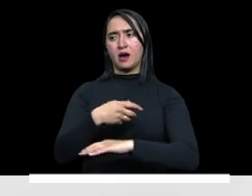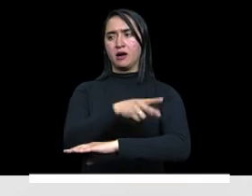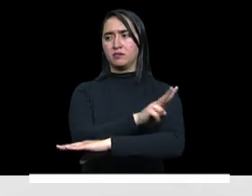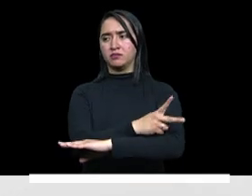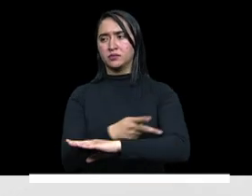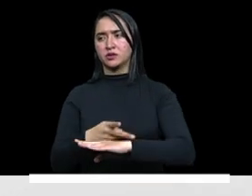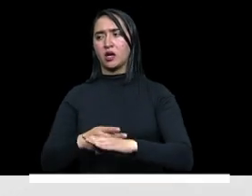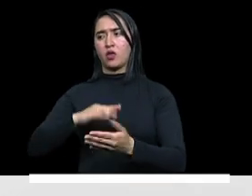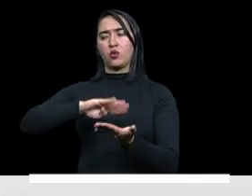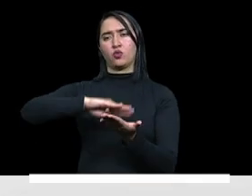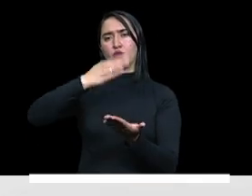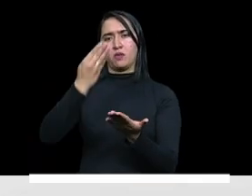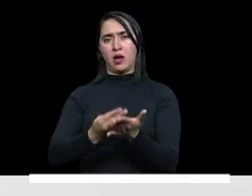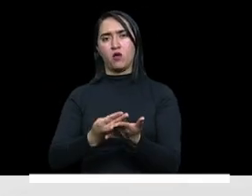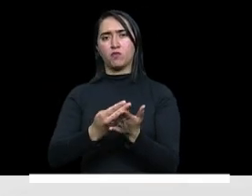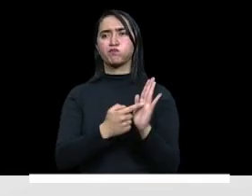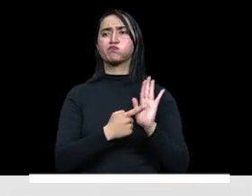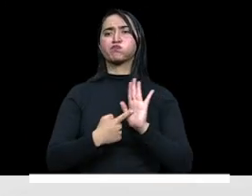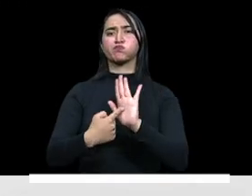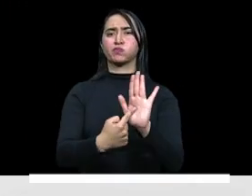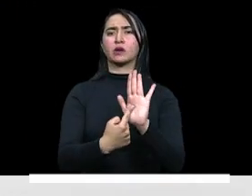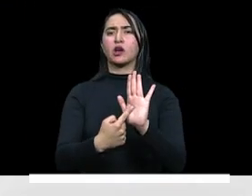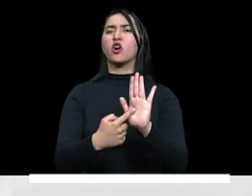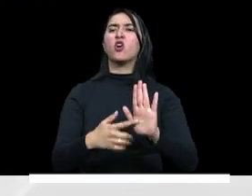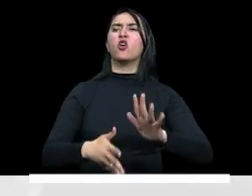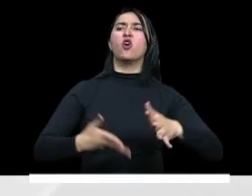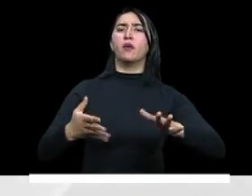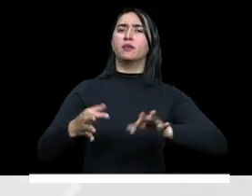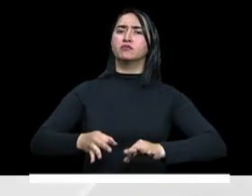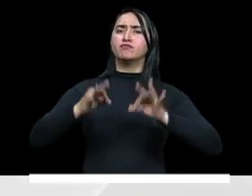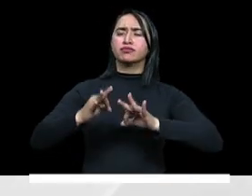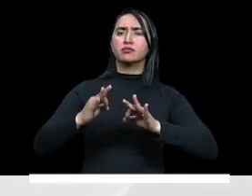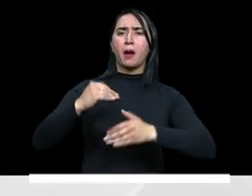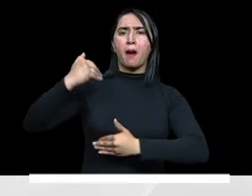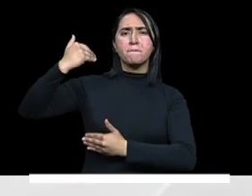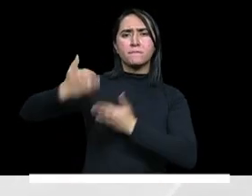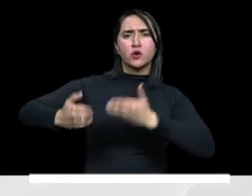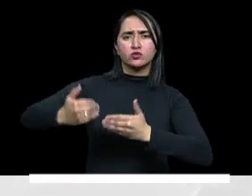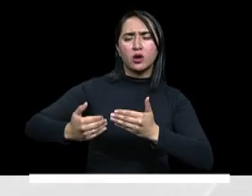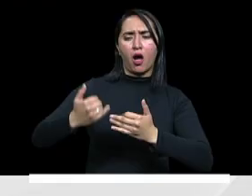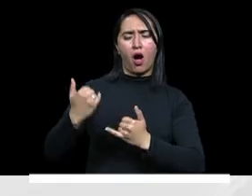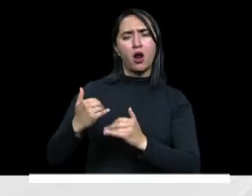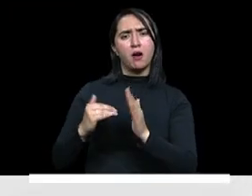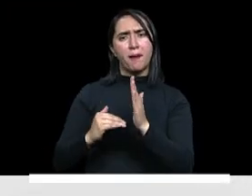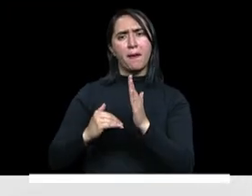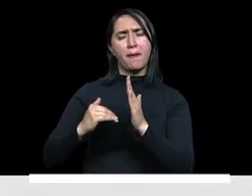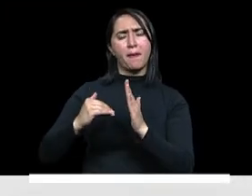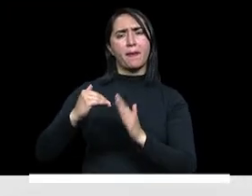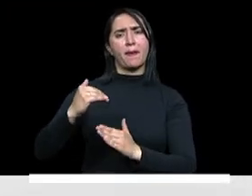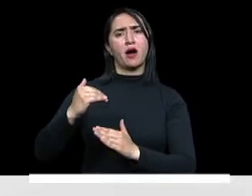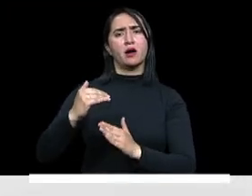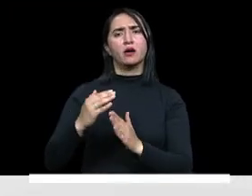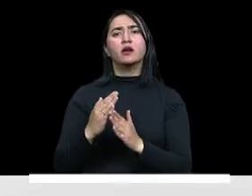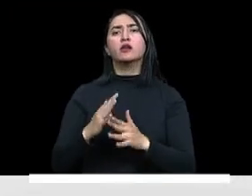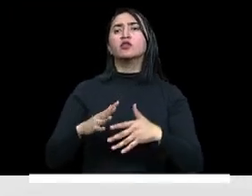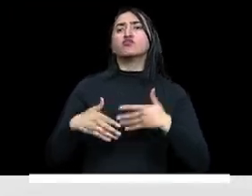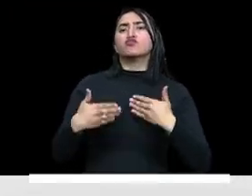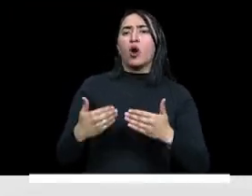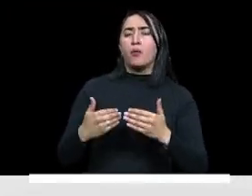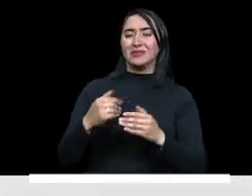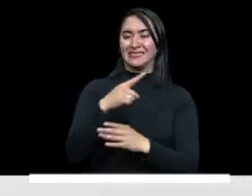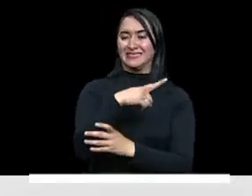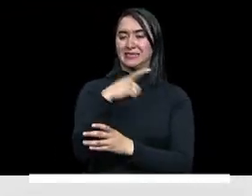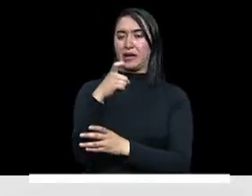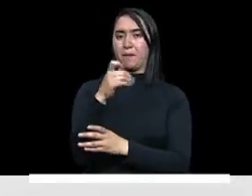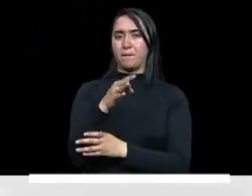que consideremos entonces que en el marco del proceso que estamos avanzando y sellando hoy aquí, se asignó el 100%